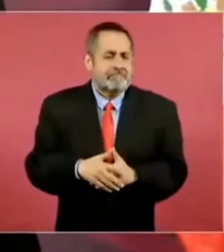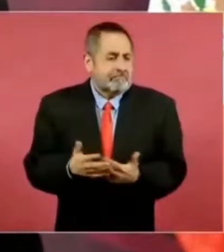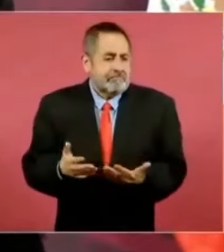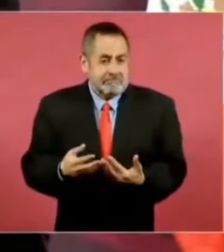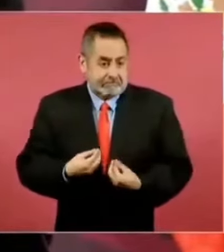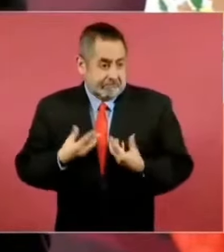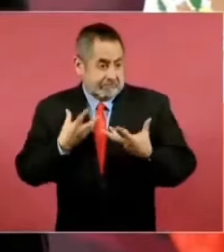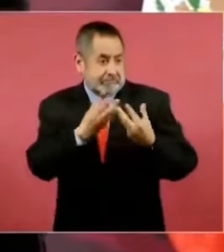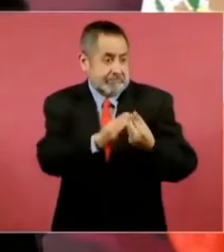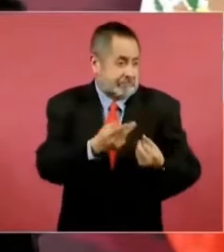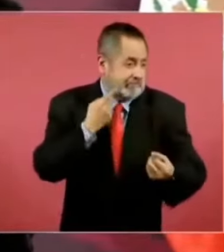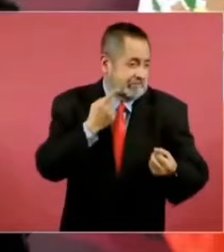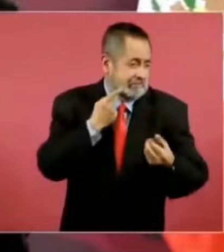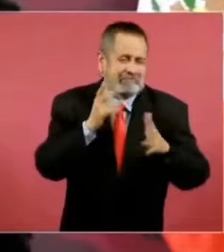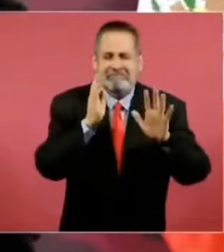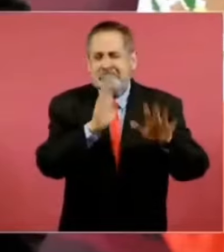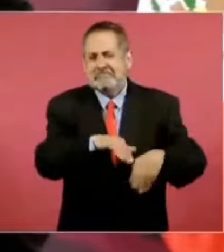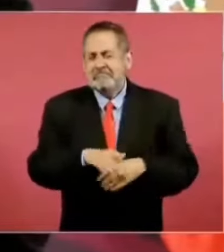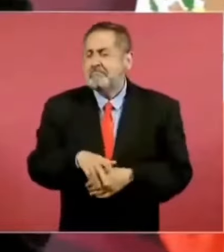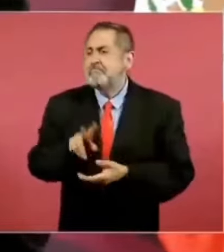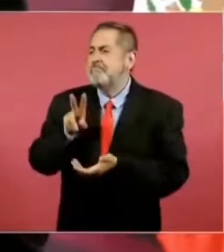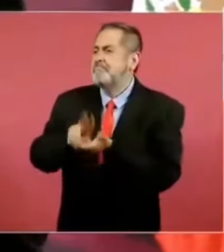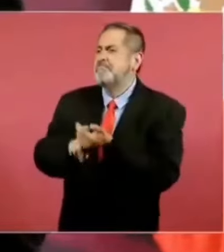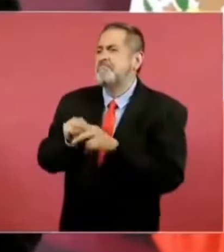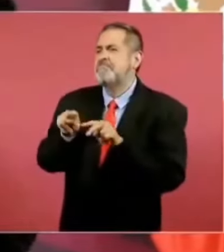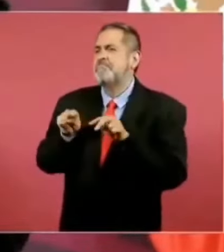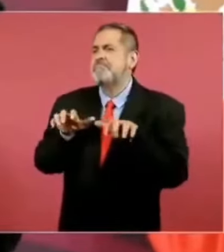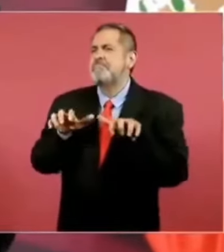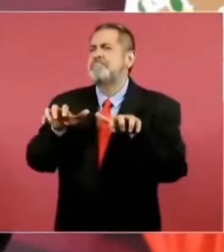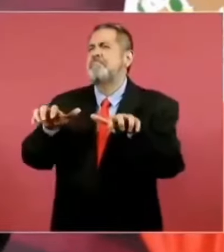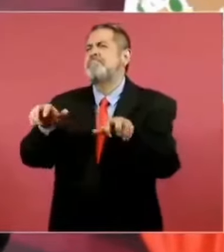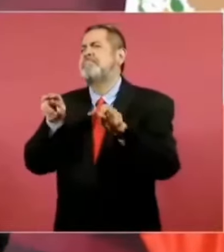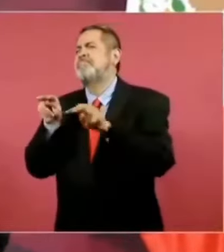política, que hacia ahí los verdes se amotinan.